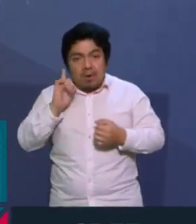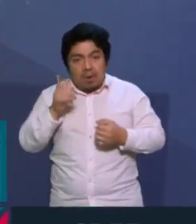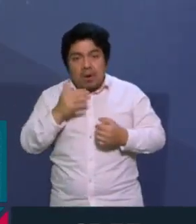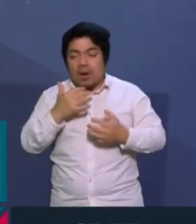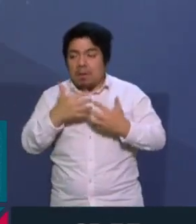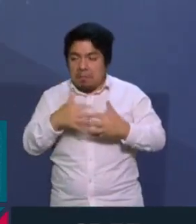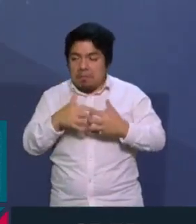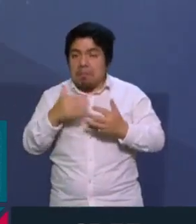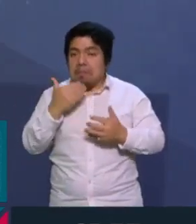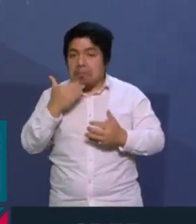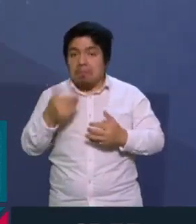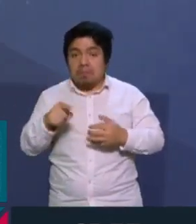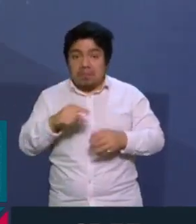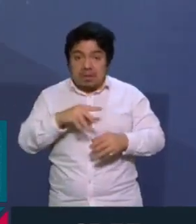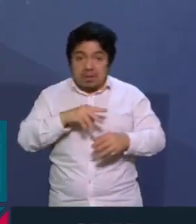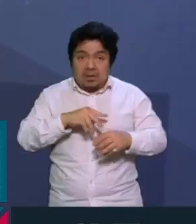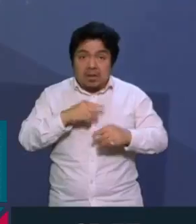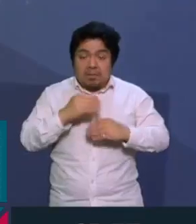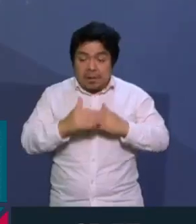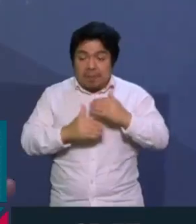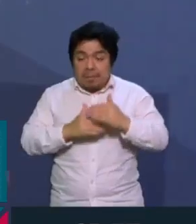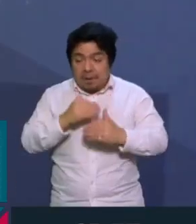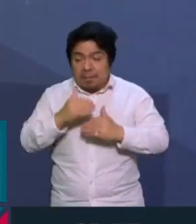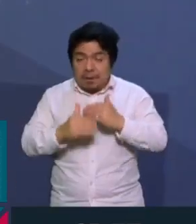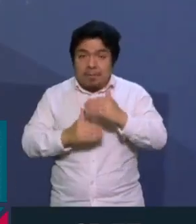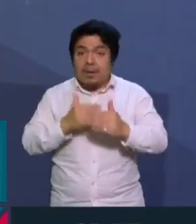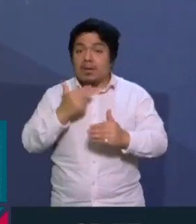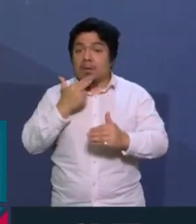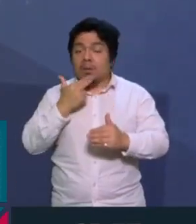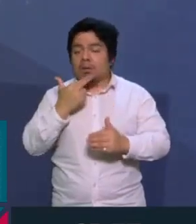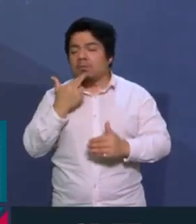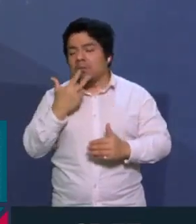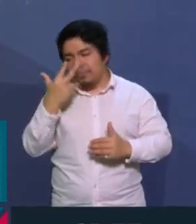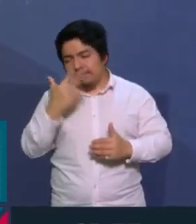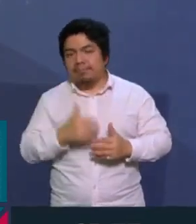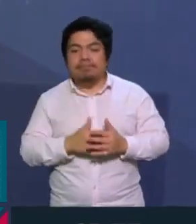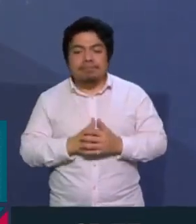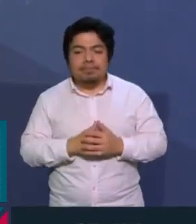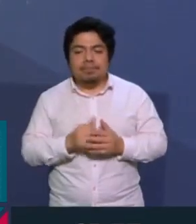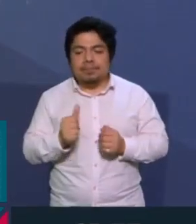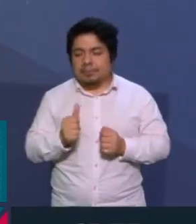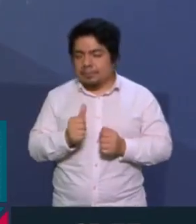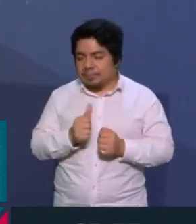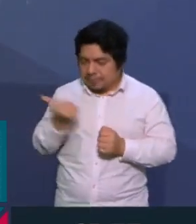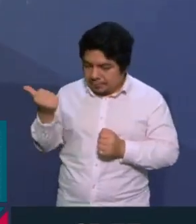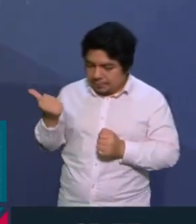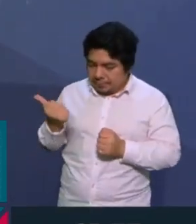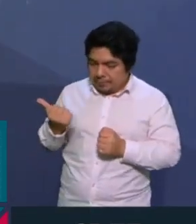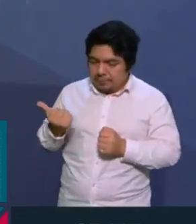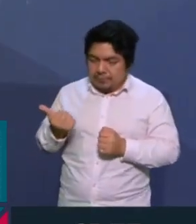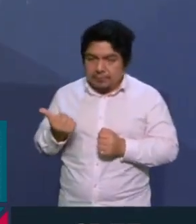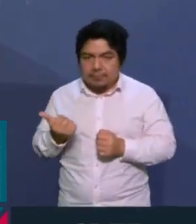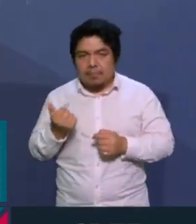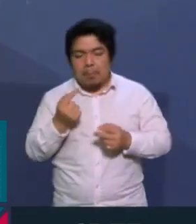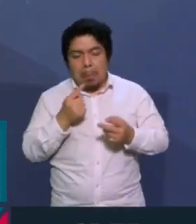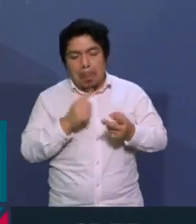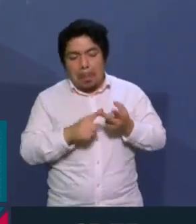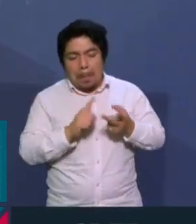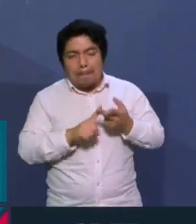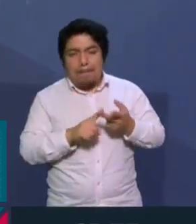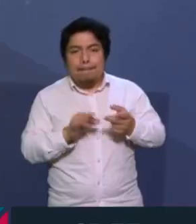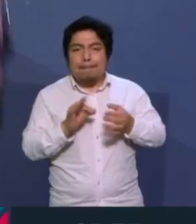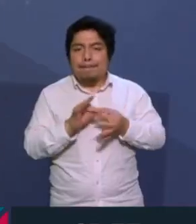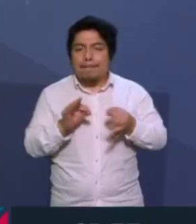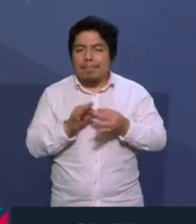bueno, va a ser mejor, ¿no? Hay otra cosa que quiero comentar acá, ¿no? Como muchas y muchos de ustedes sabrán, ¿no? En